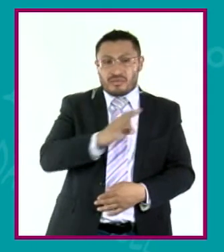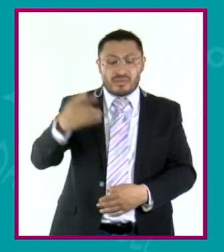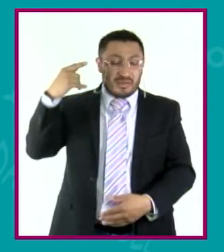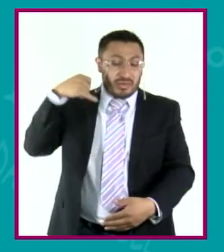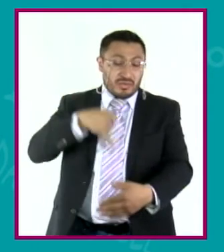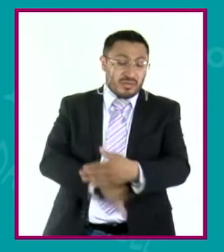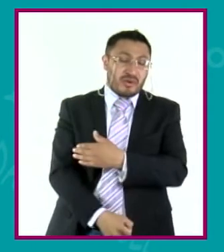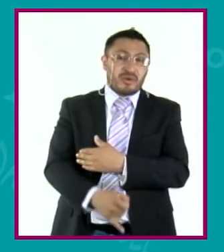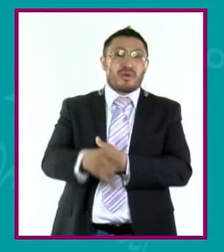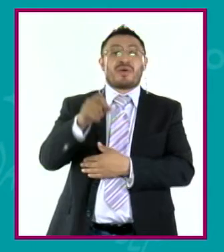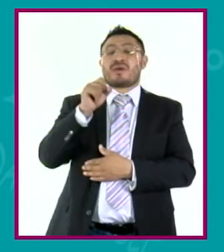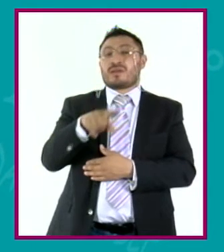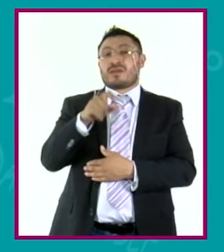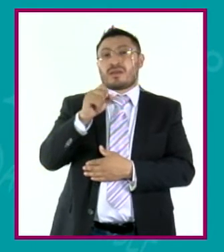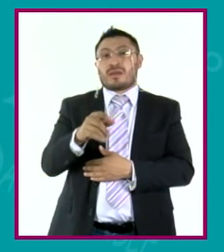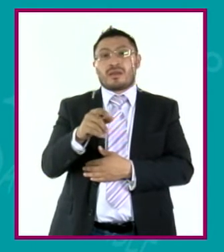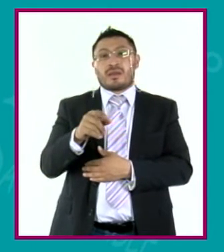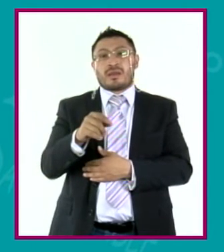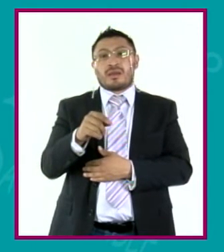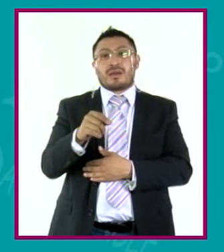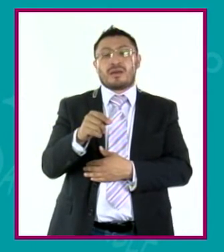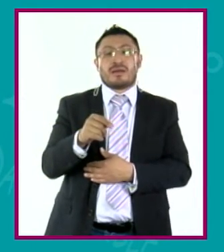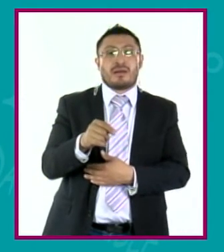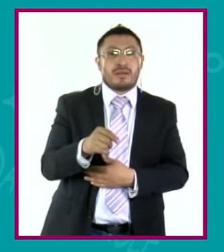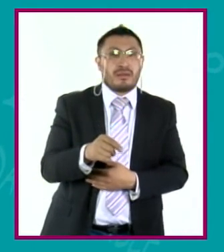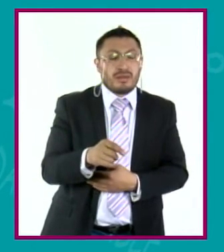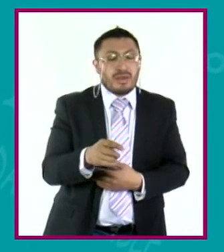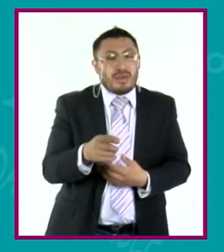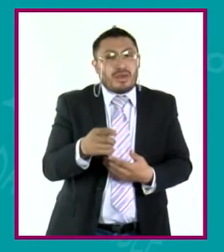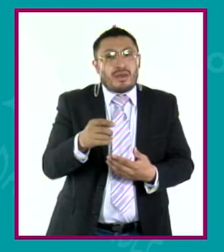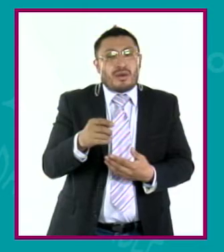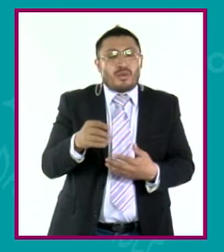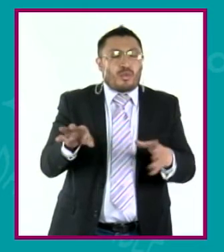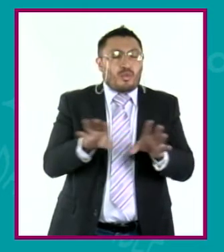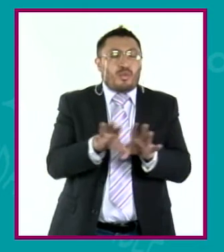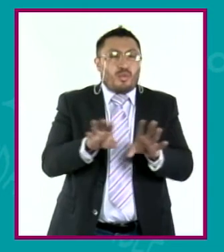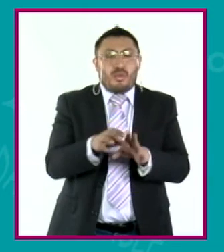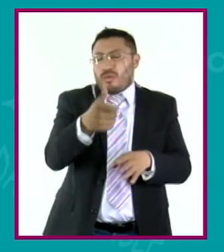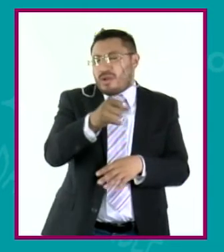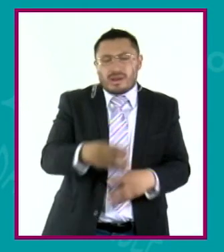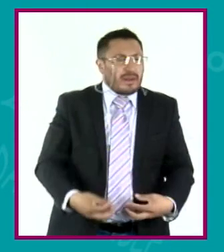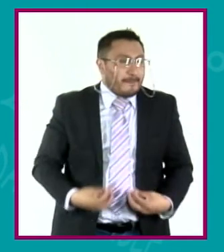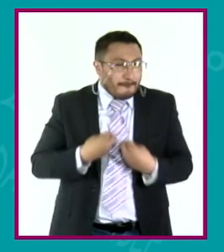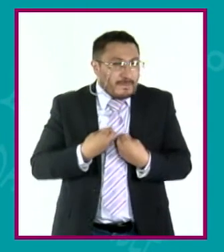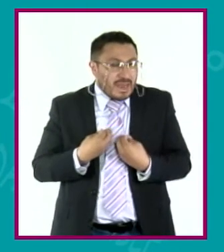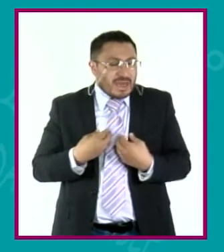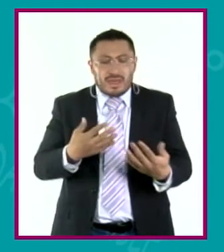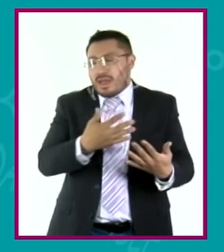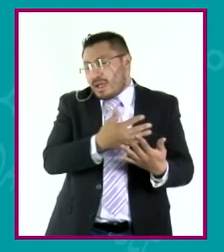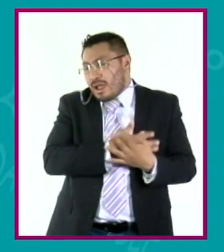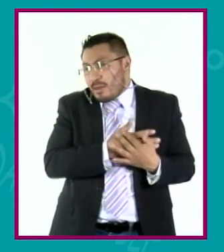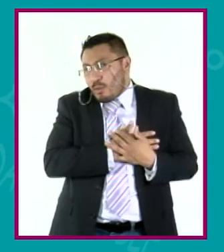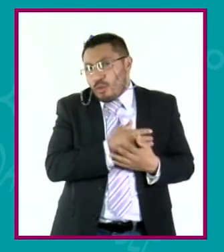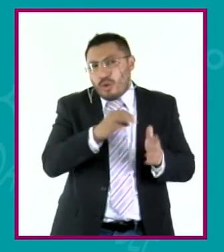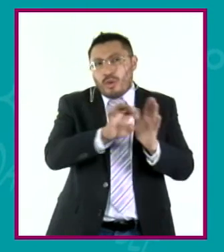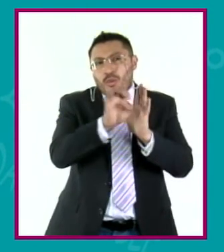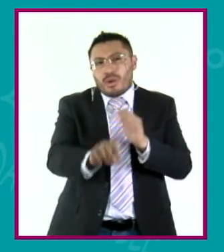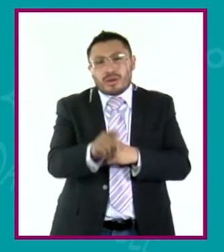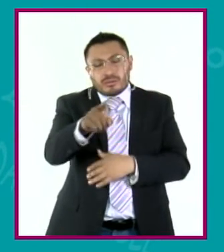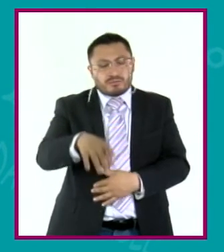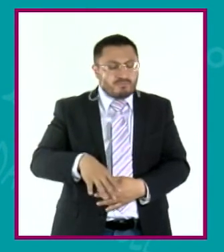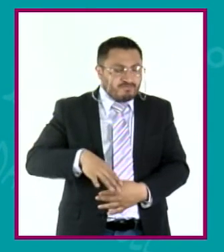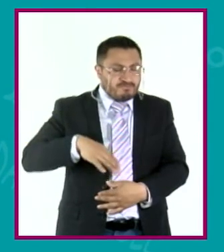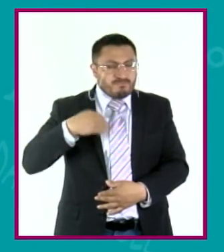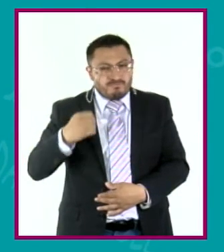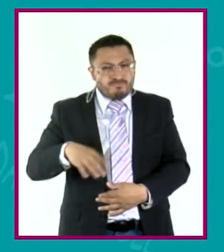frustración, pero eso es, también así es la vida, así es el amor, así son muchas cosas. sea, si no arriesgas pensando que